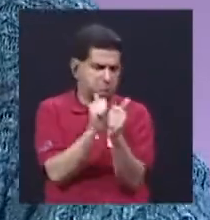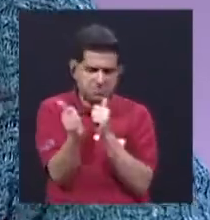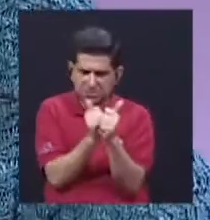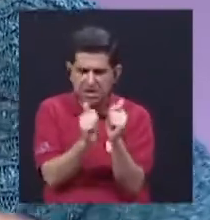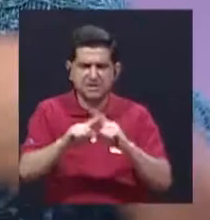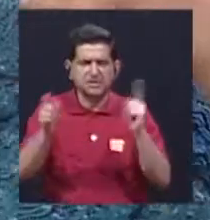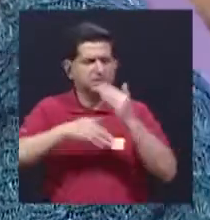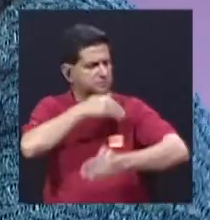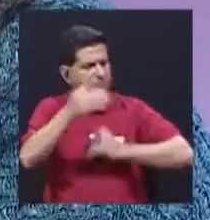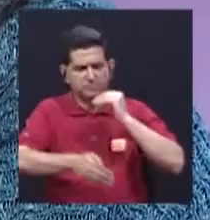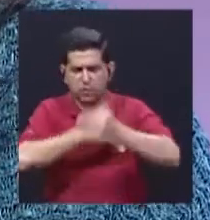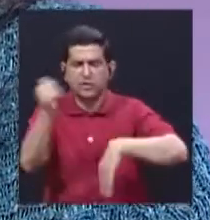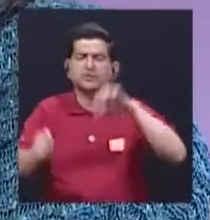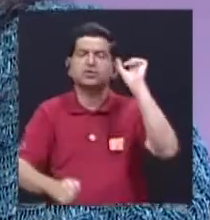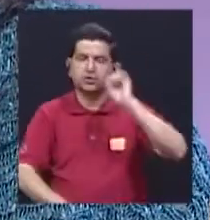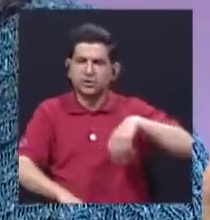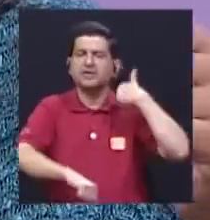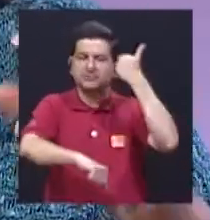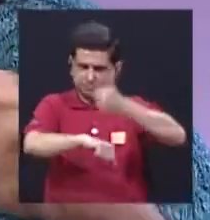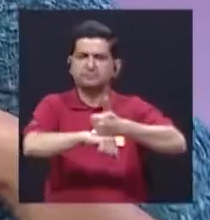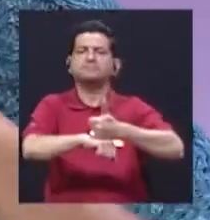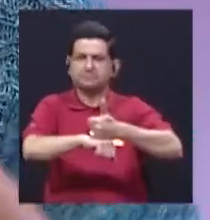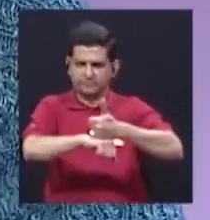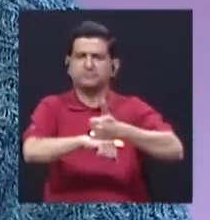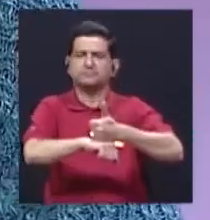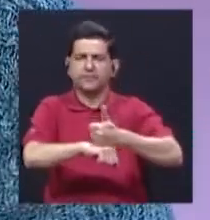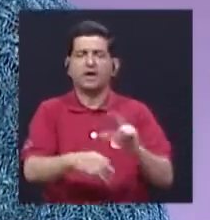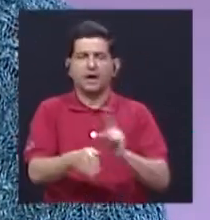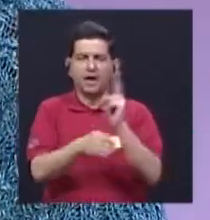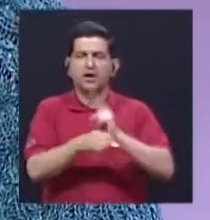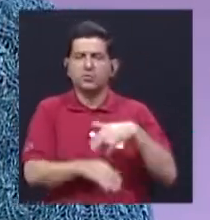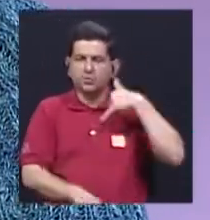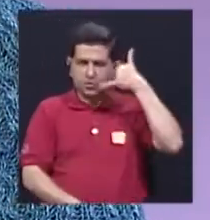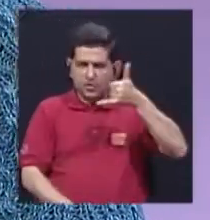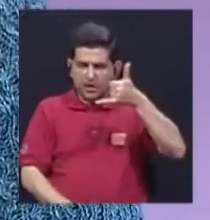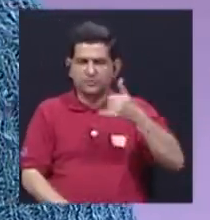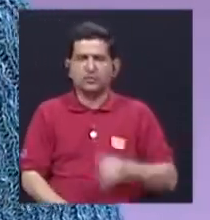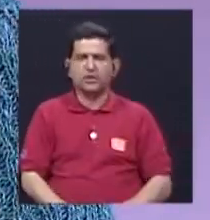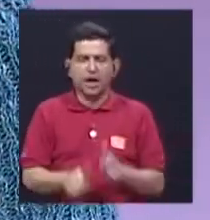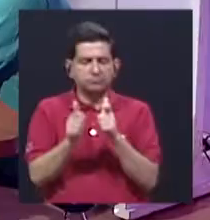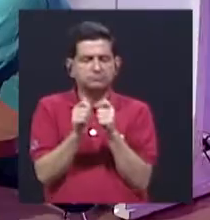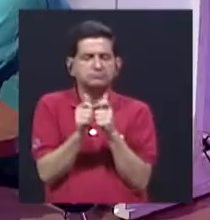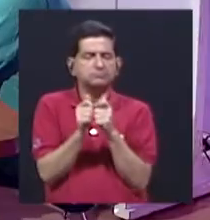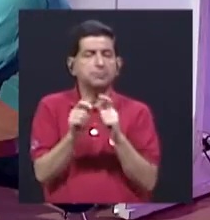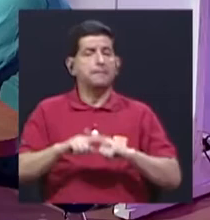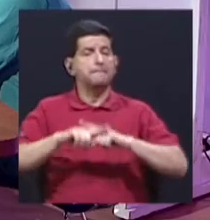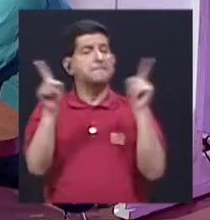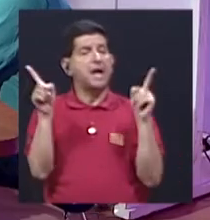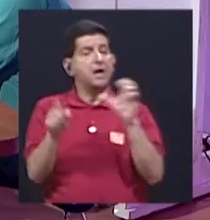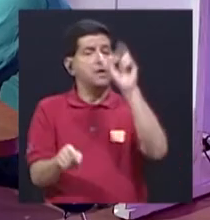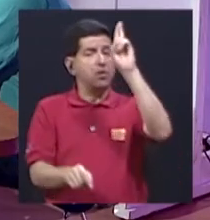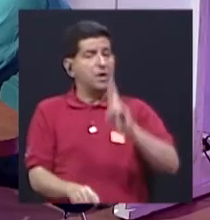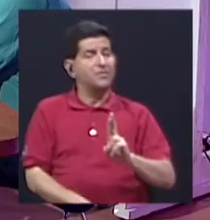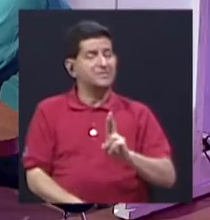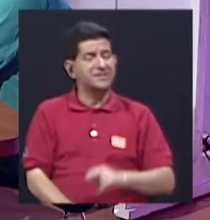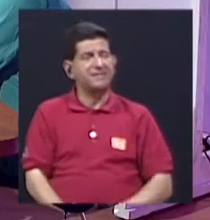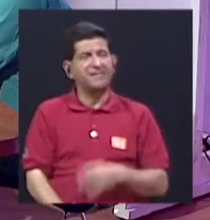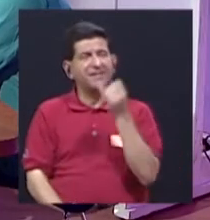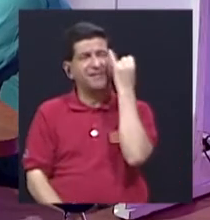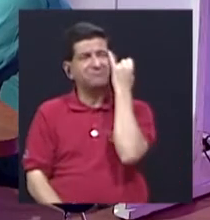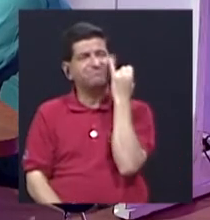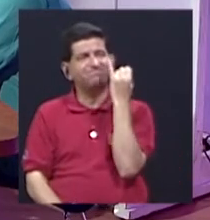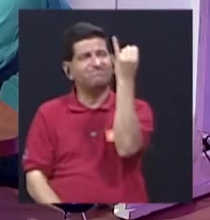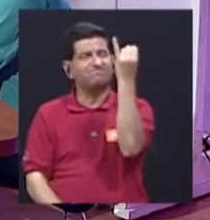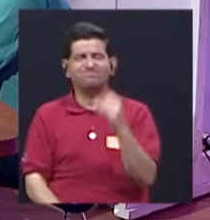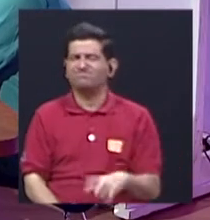hay una serie de procedimientos que sí están establecidos para el uso de telefonía celular. Pero en Costa Rica la tendencia ha sido